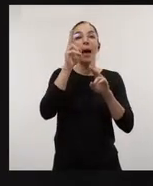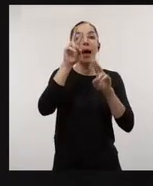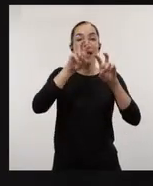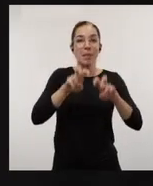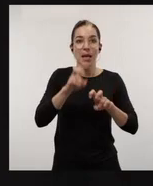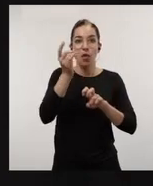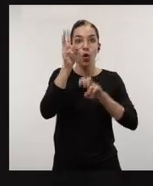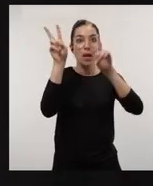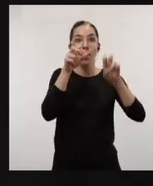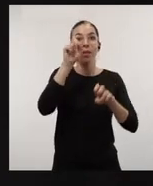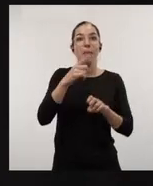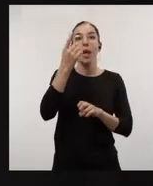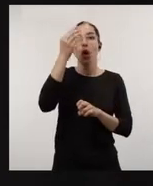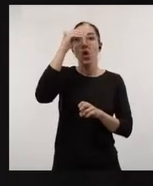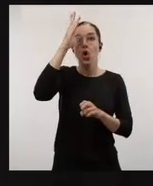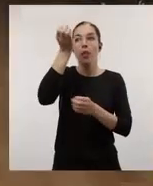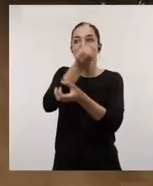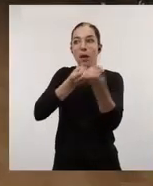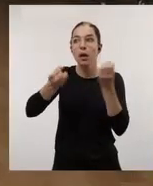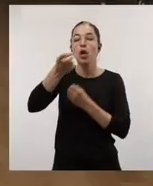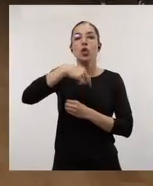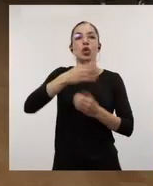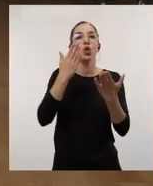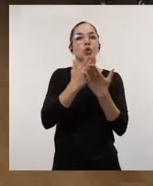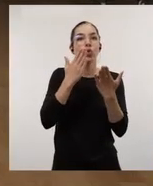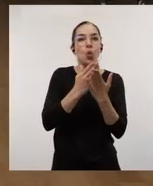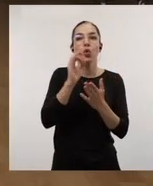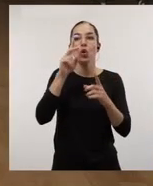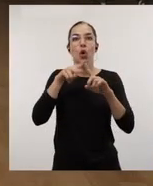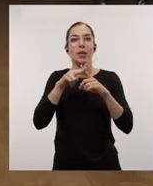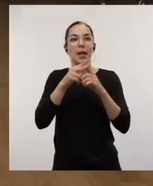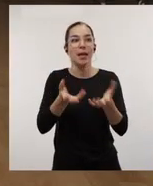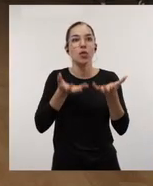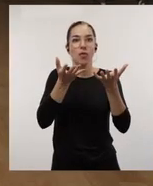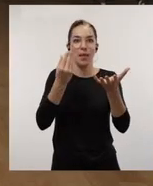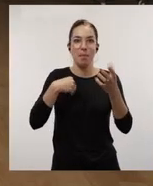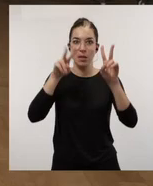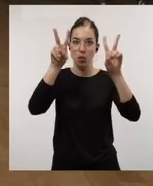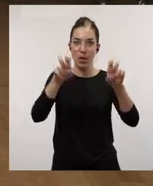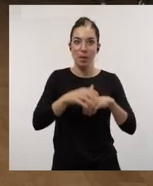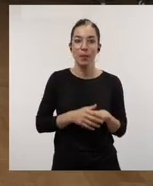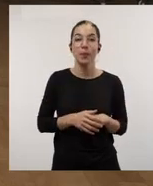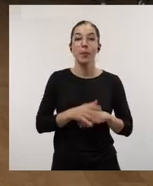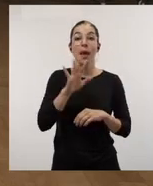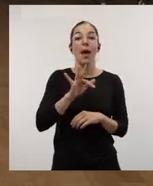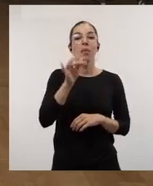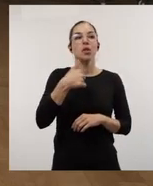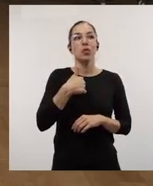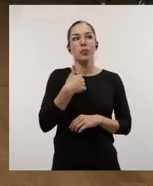innovación y transferencia de conocimiento, donde vamos a ofertar talleres y cursos sobre este tema. Además,